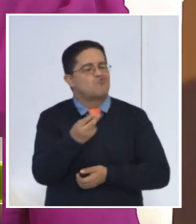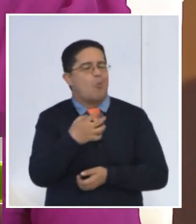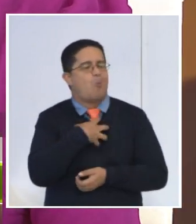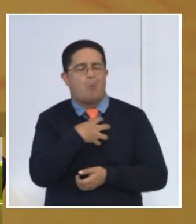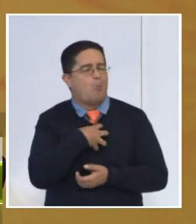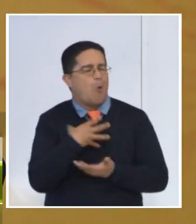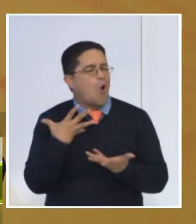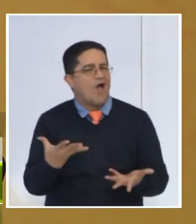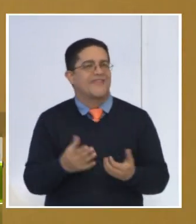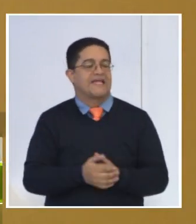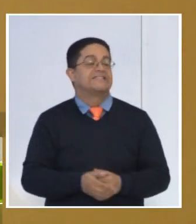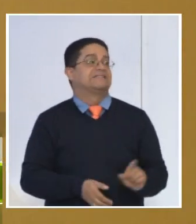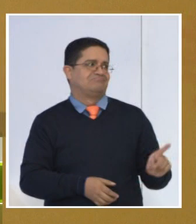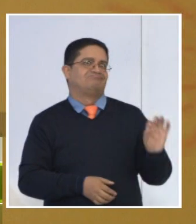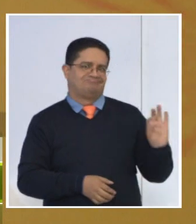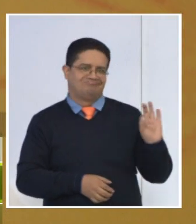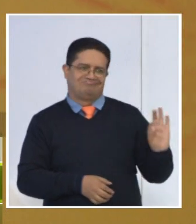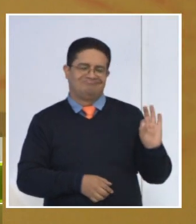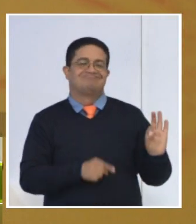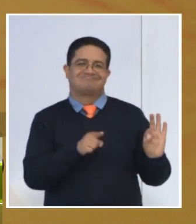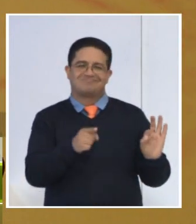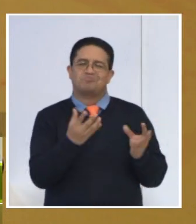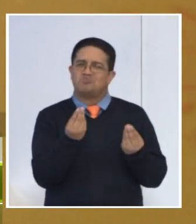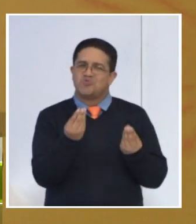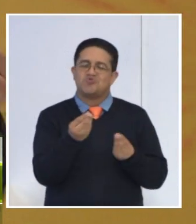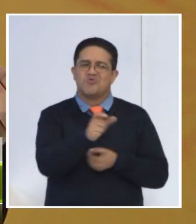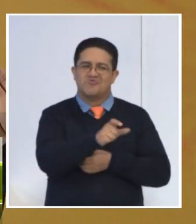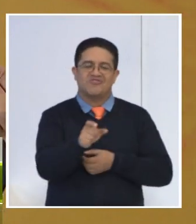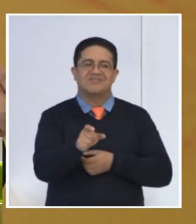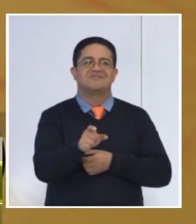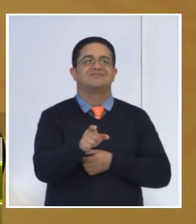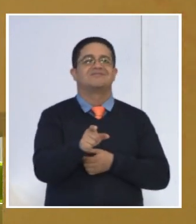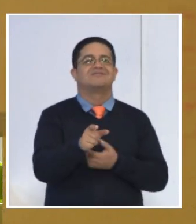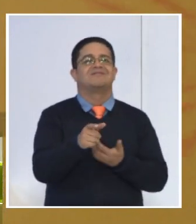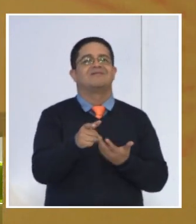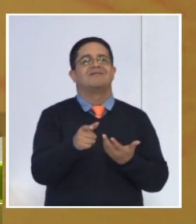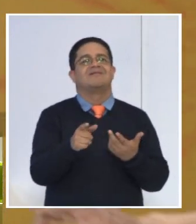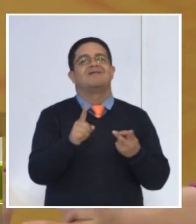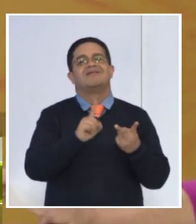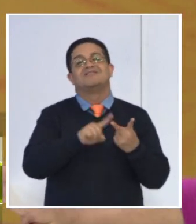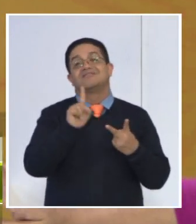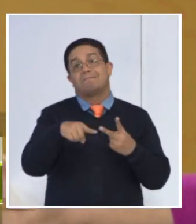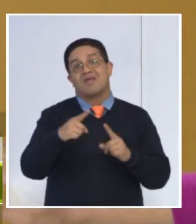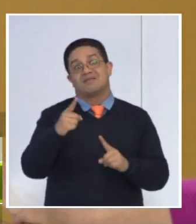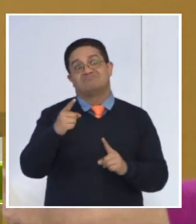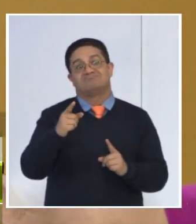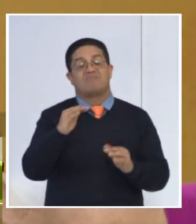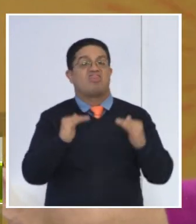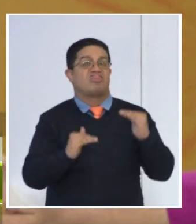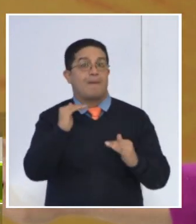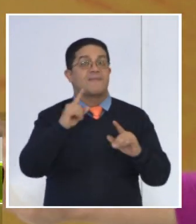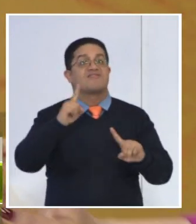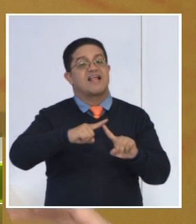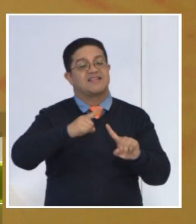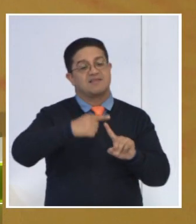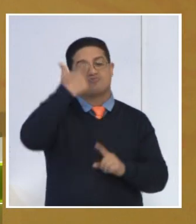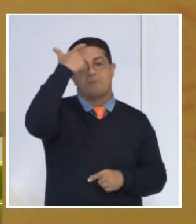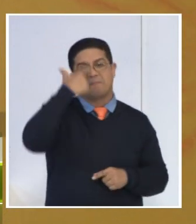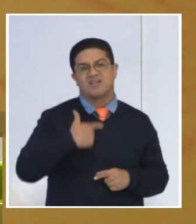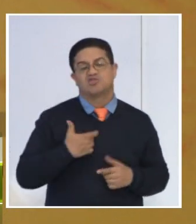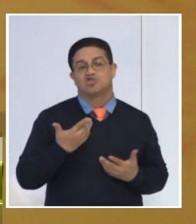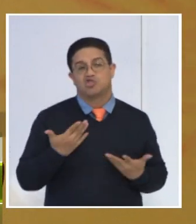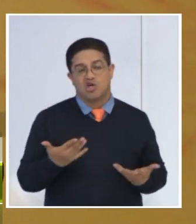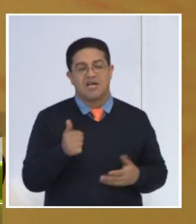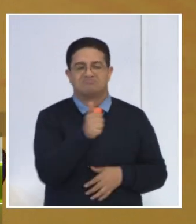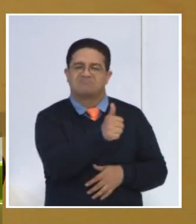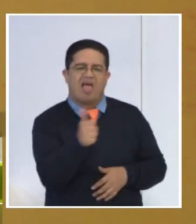logré en esta Totalmente, totalmente. Puede suceder mucho que esto va muy ligado al tipo de personalidad, es decir, a las características de personalidad de